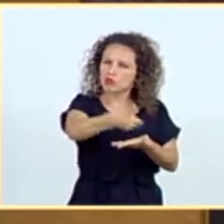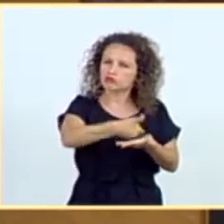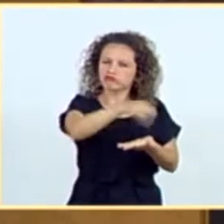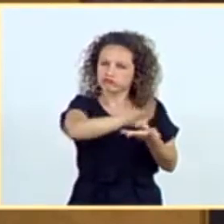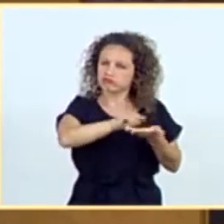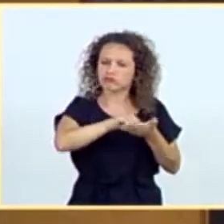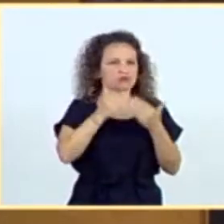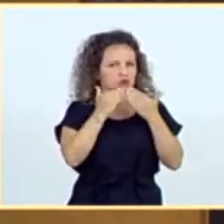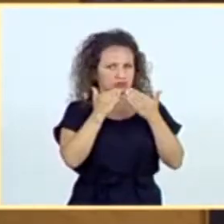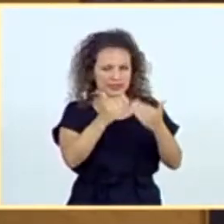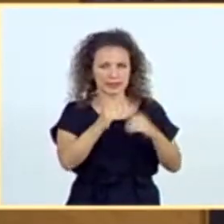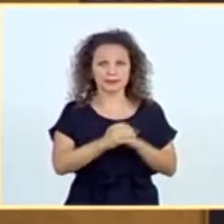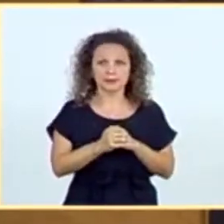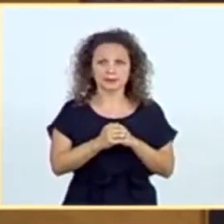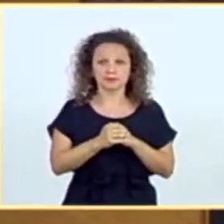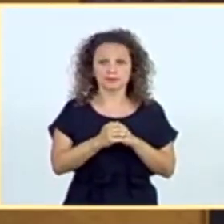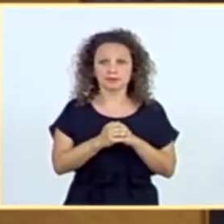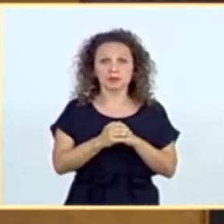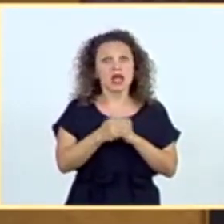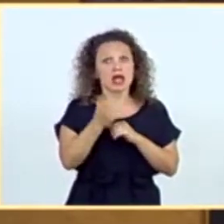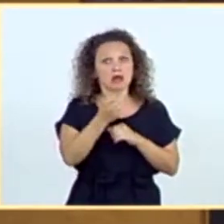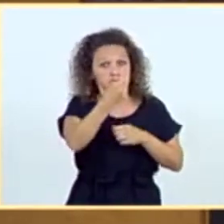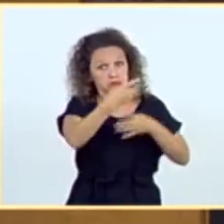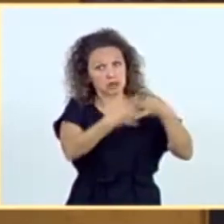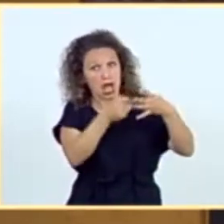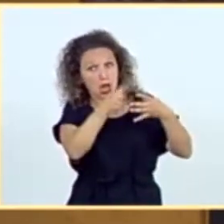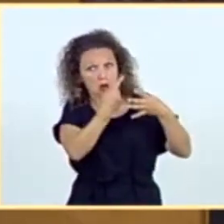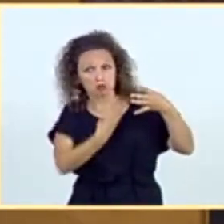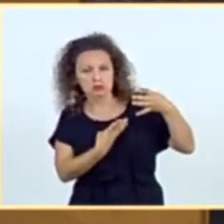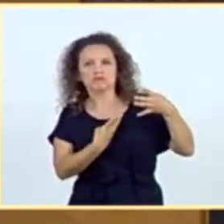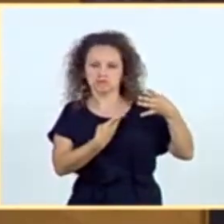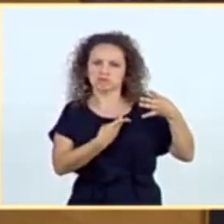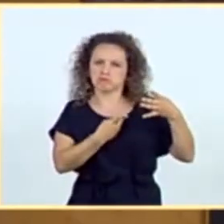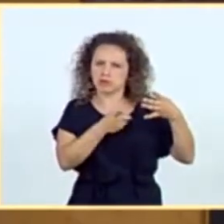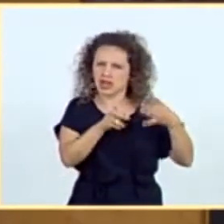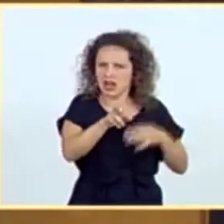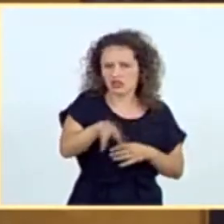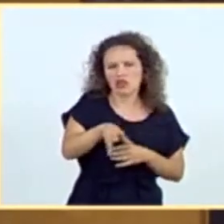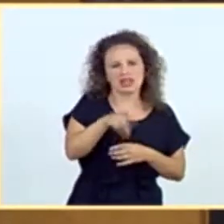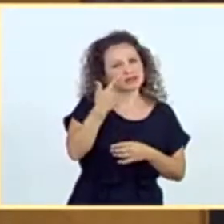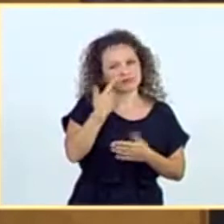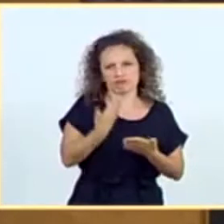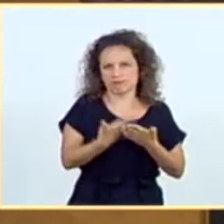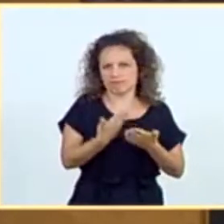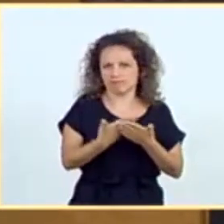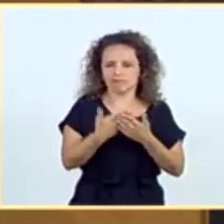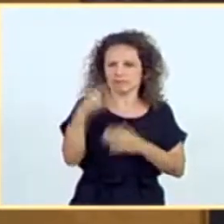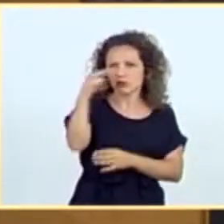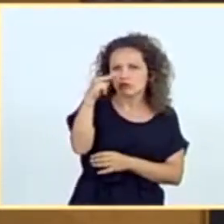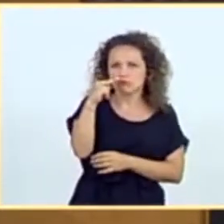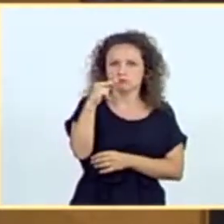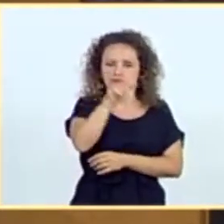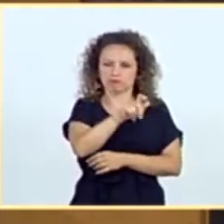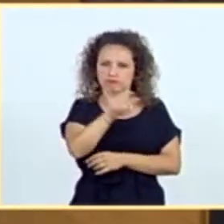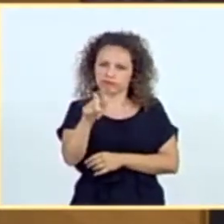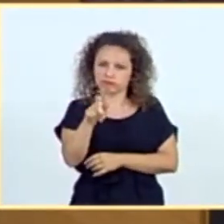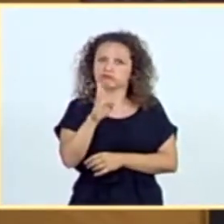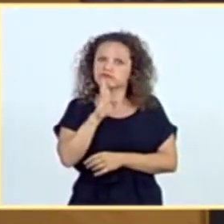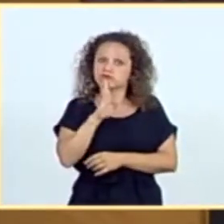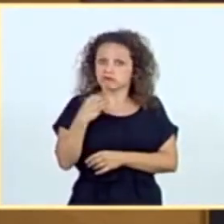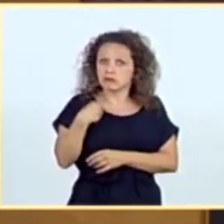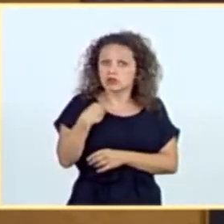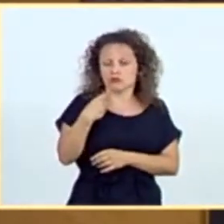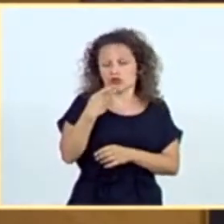llegar, muchas de las cuales nos parecen muy razonables y, efectivamente, reflejan la preocupación de un buen número de titulares de este tipo de